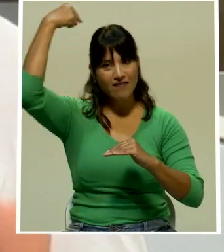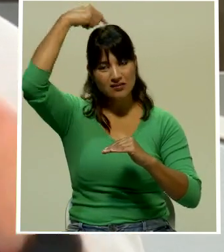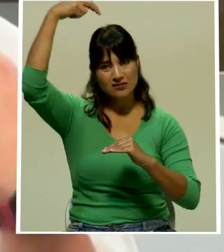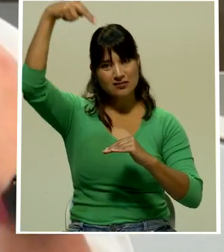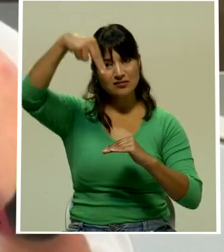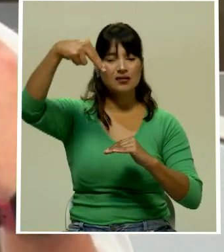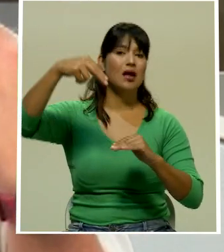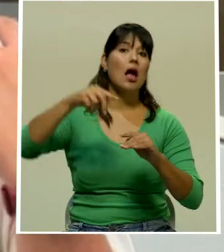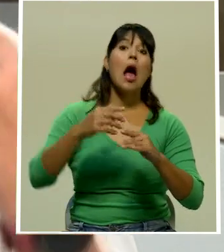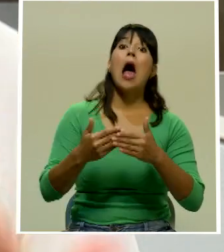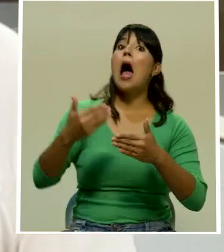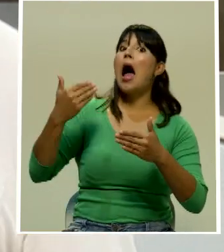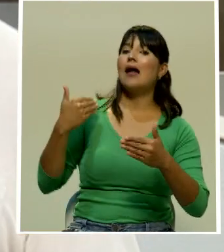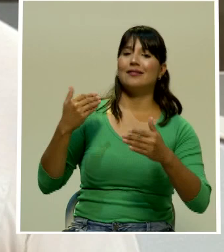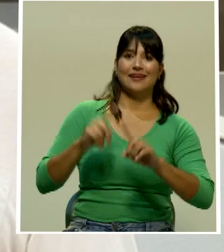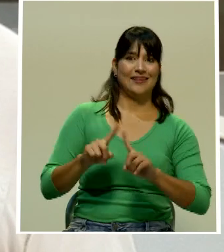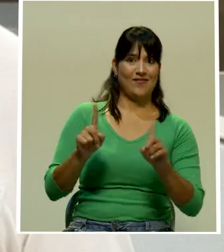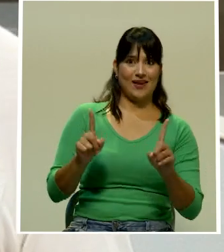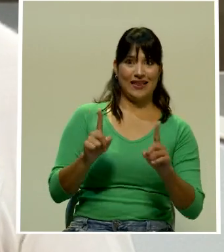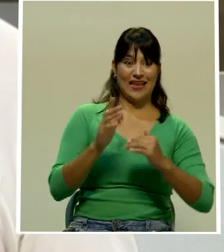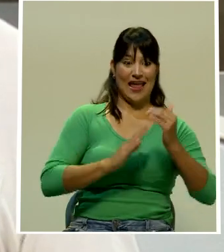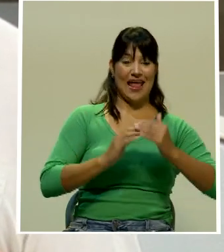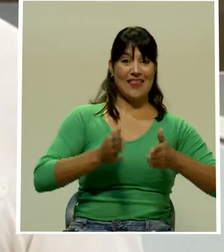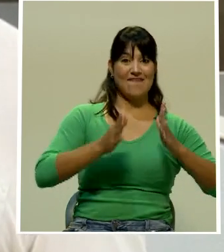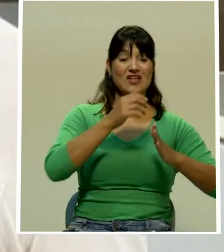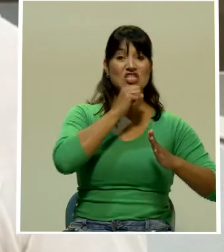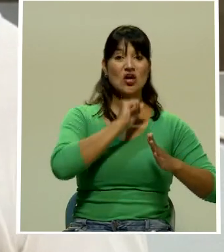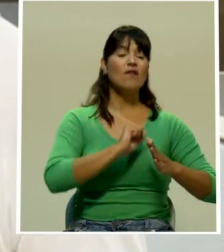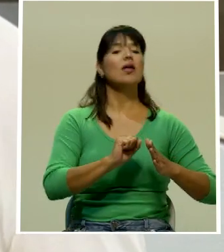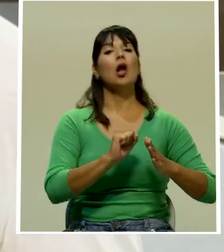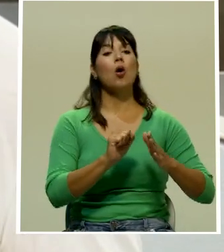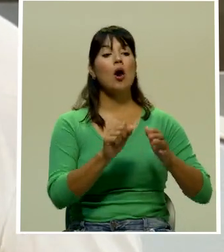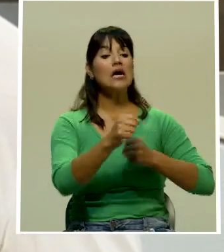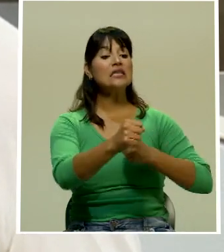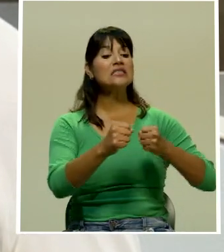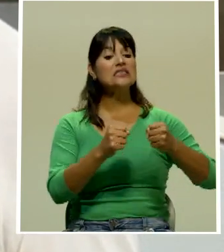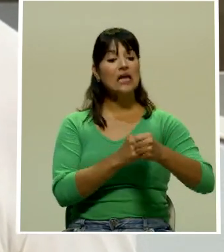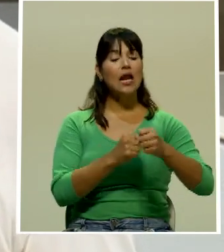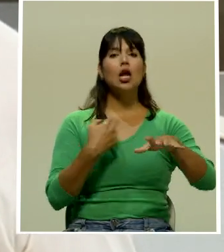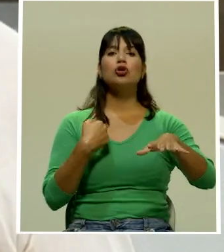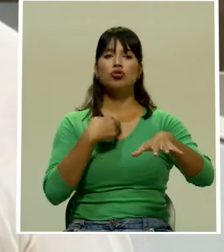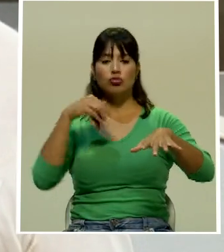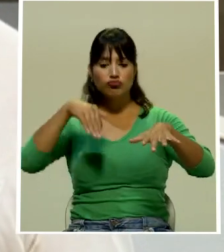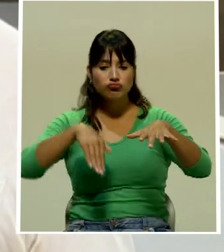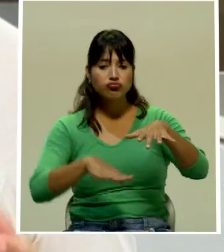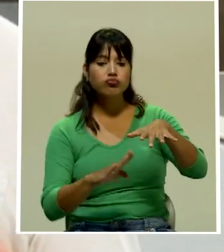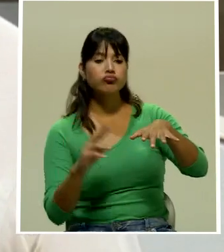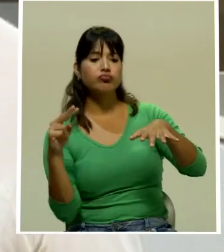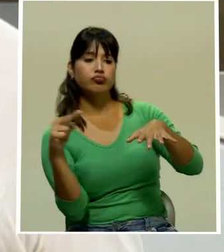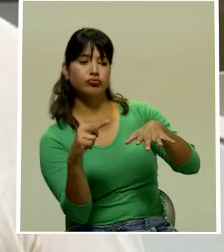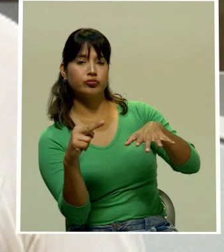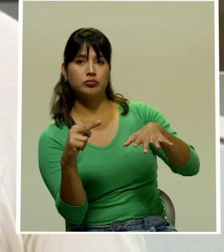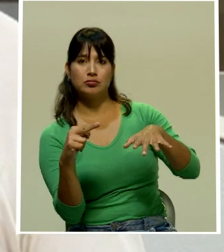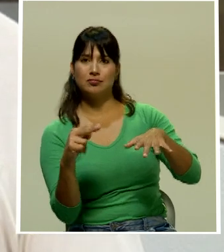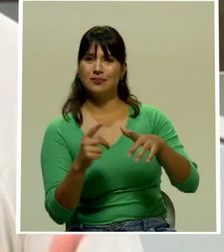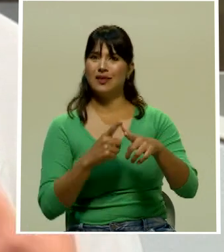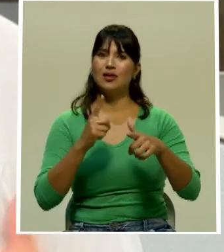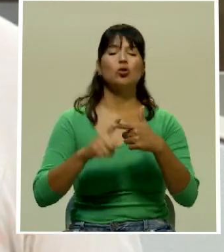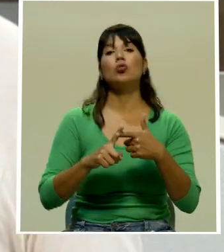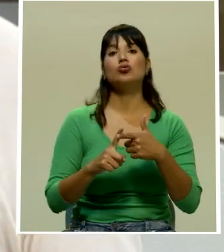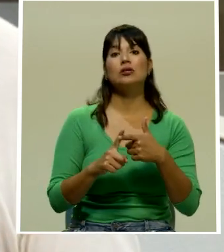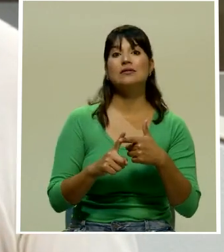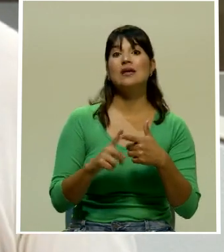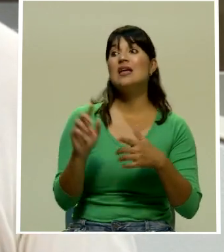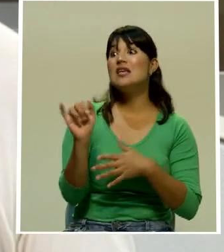había un acceso directo a los diputados ahora tomamos como 10 minutos para ir al vestíbulo los